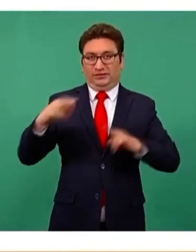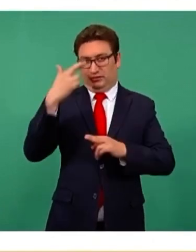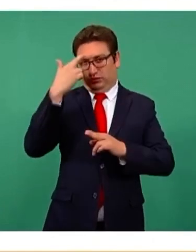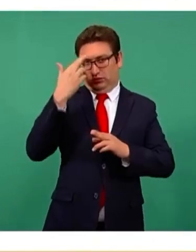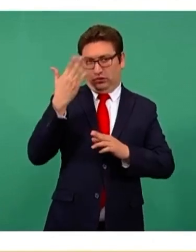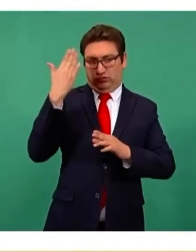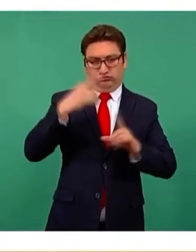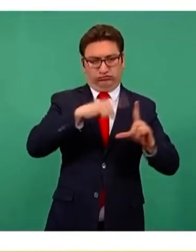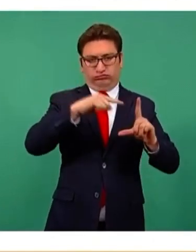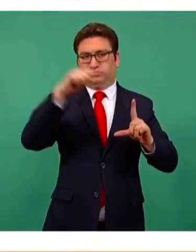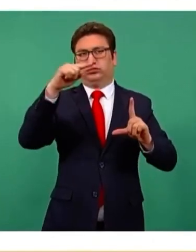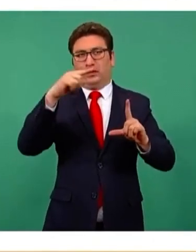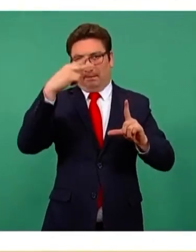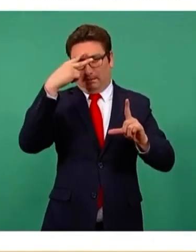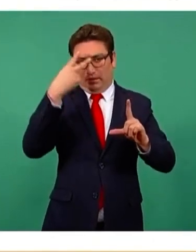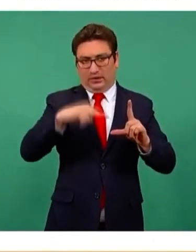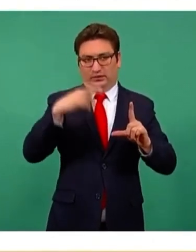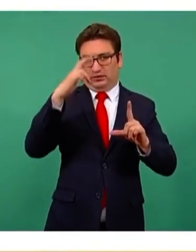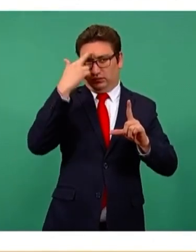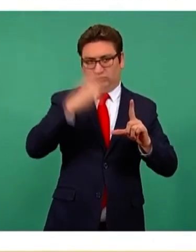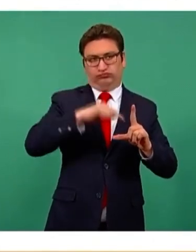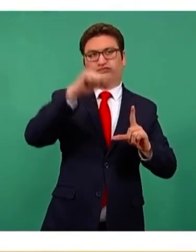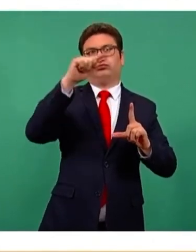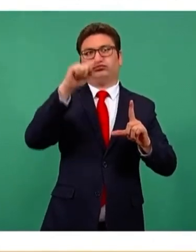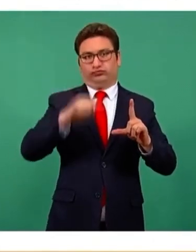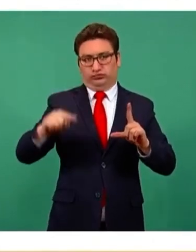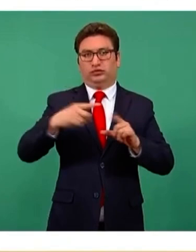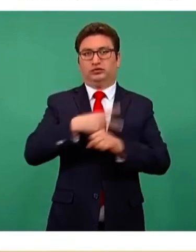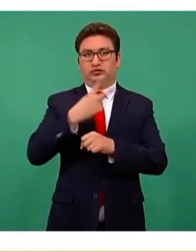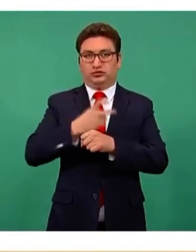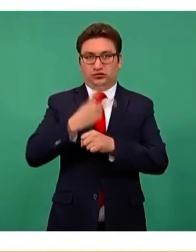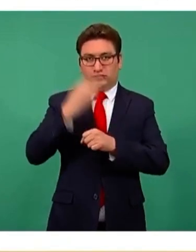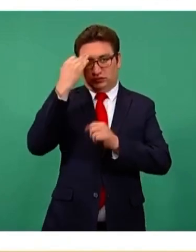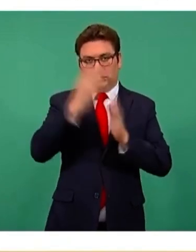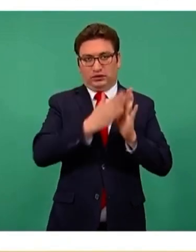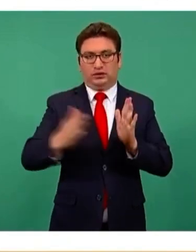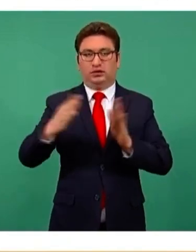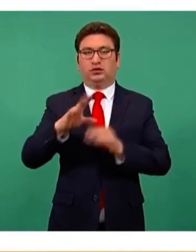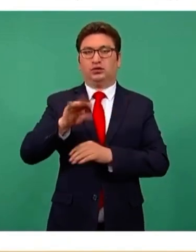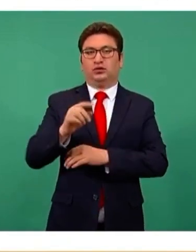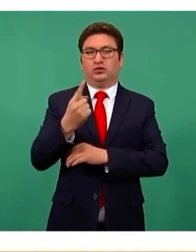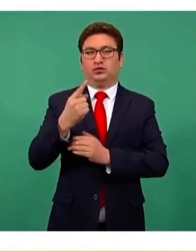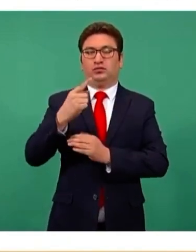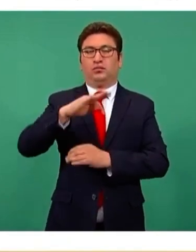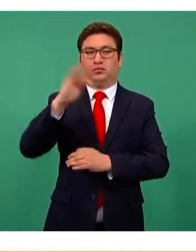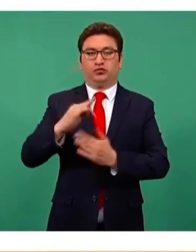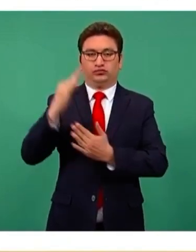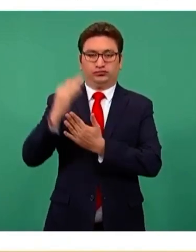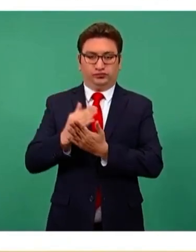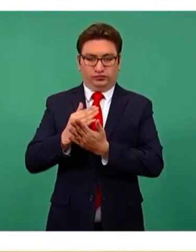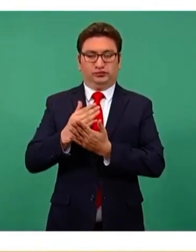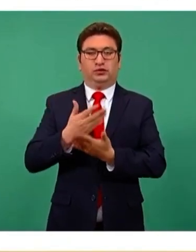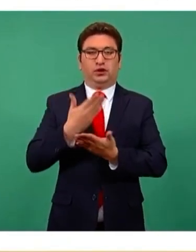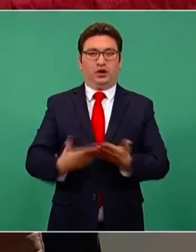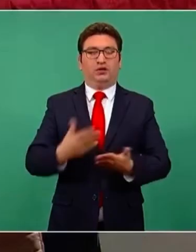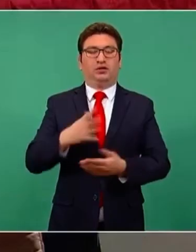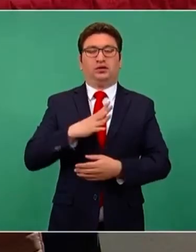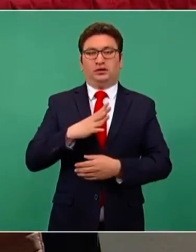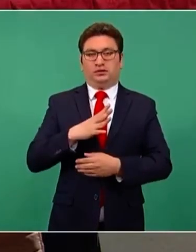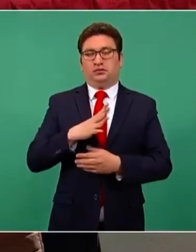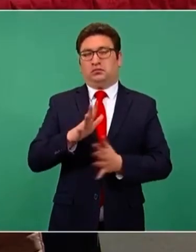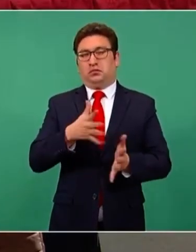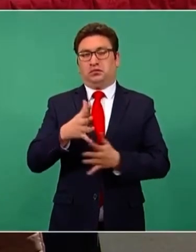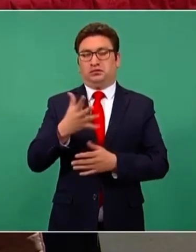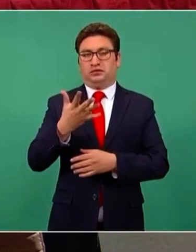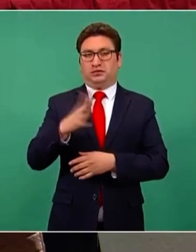de la epidemia en México, que es la cresta de la segunda ola, es de 91 por ciento. En este momento tenemos un poco más